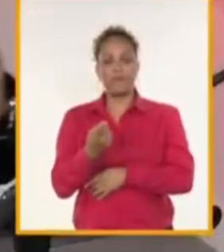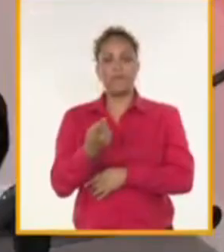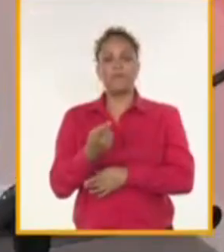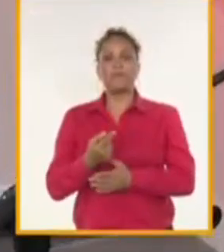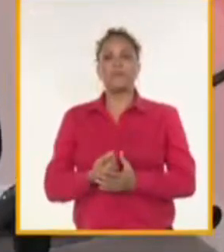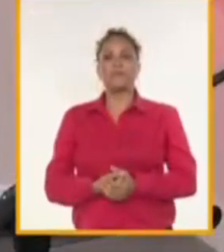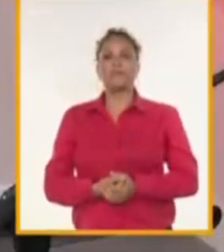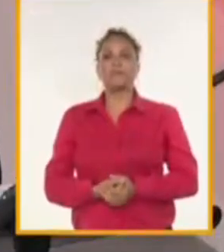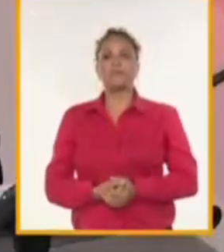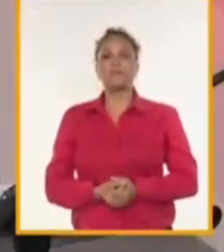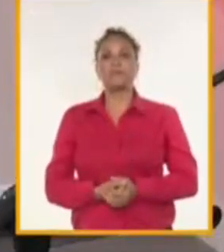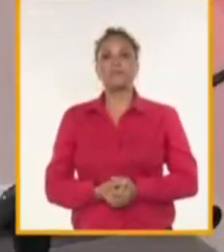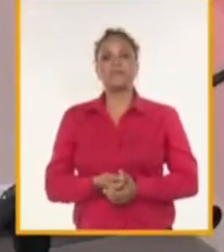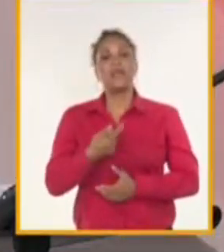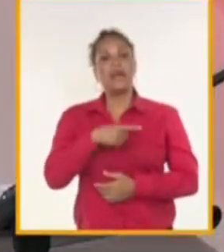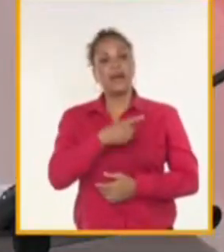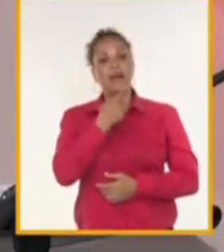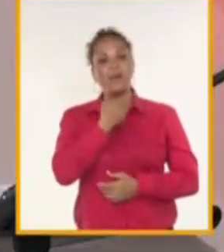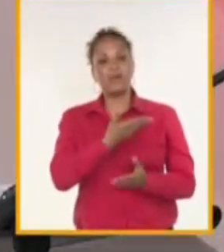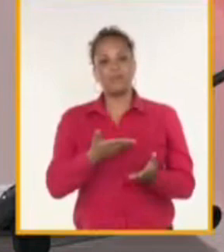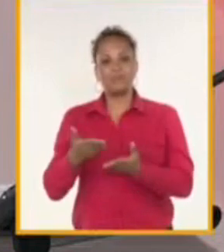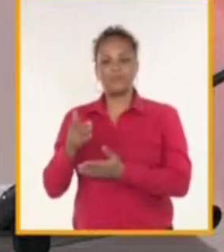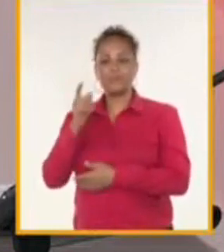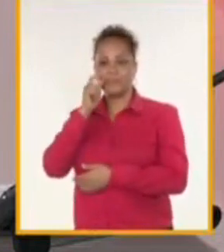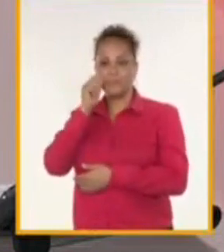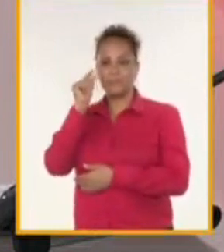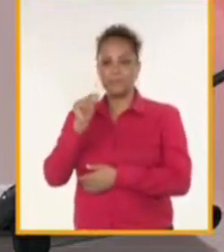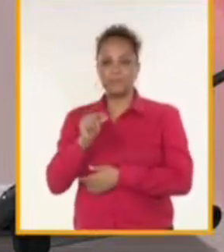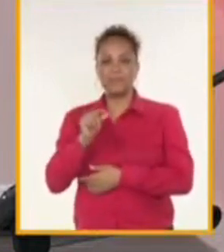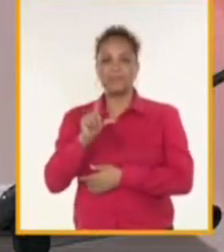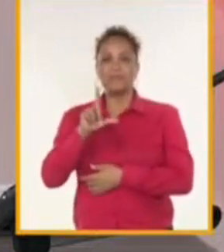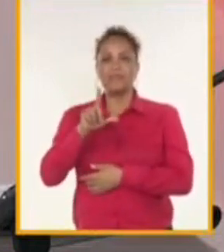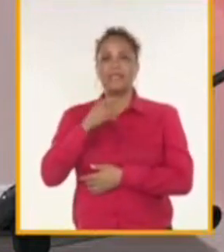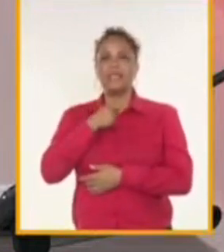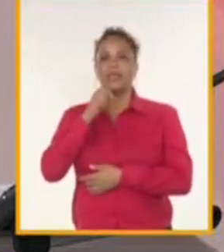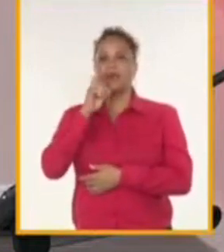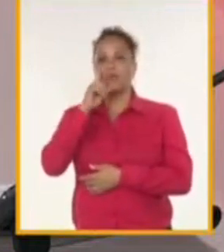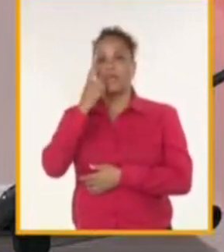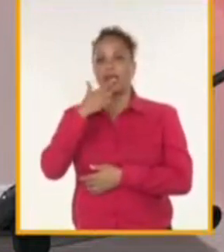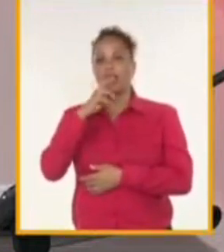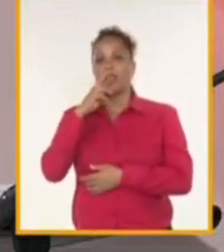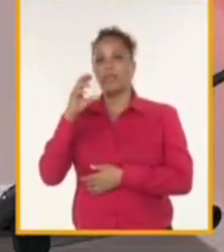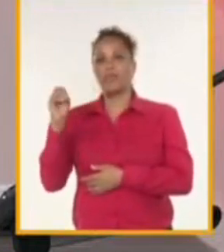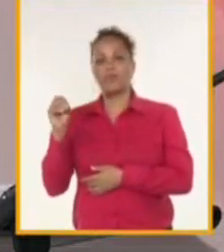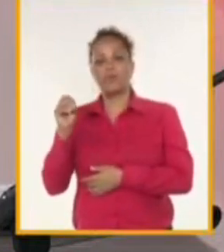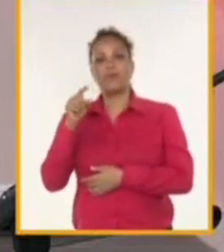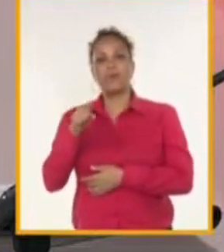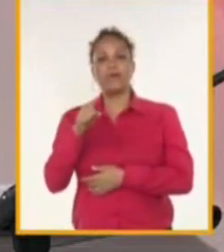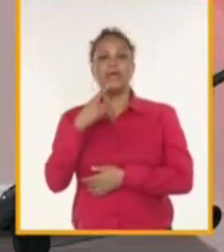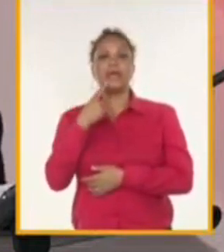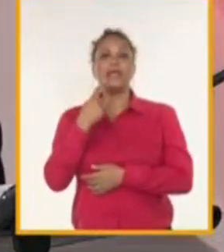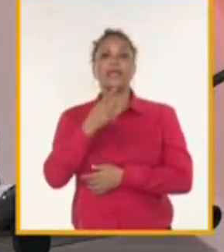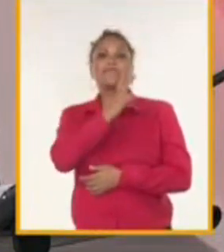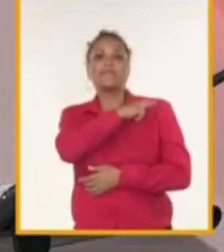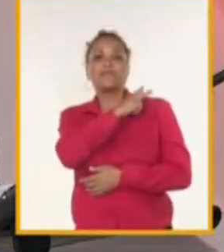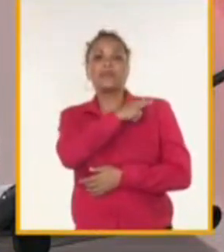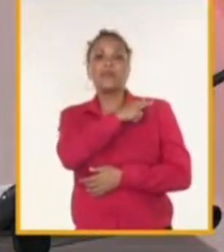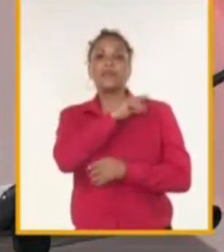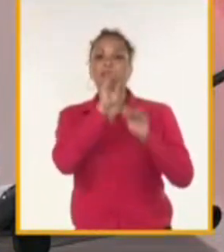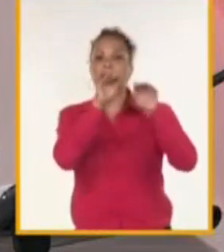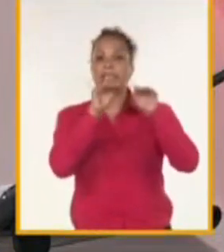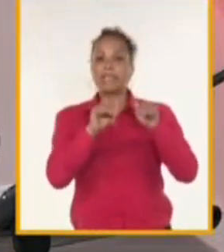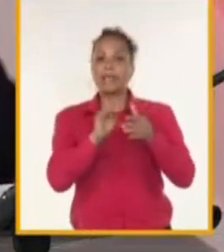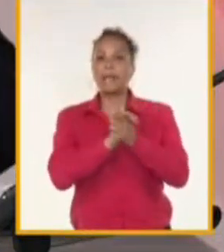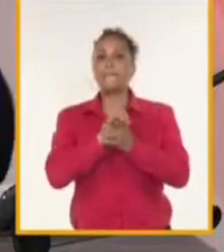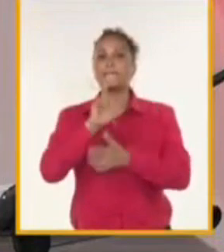Y, por supuesto, tener acá a Leonardo, director del Junto de la Terminal de Contenedores de Mariel, nos lleva un poco entonces a ir a